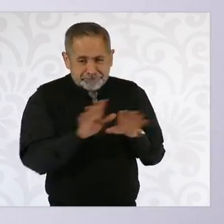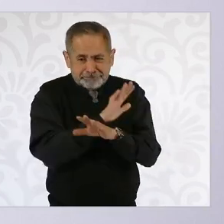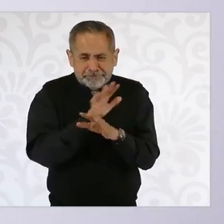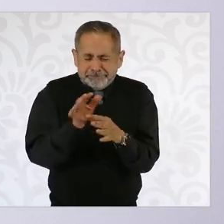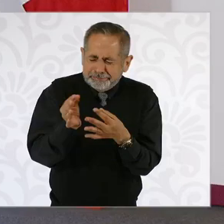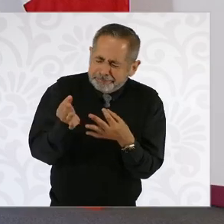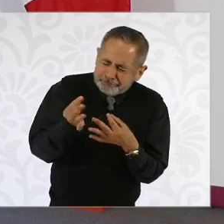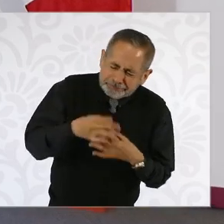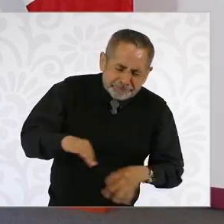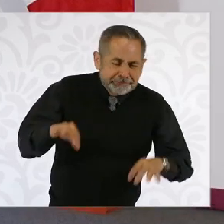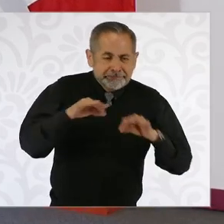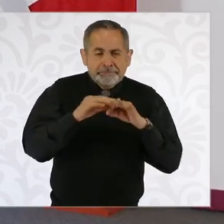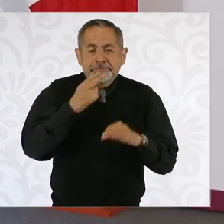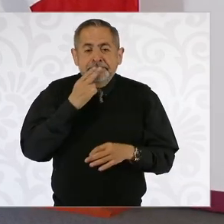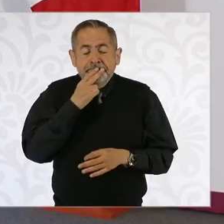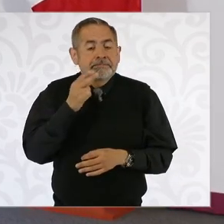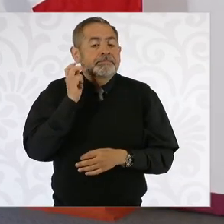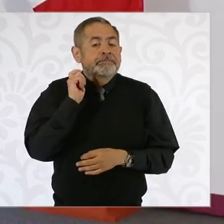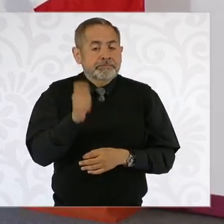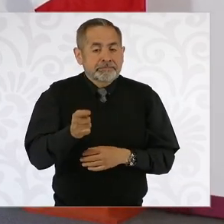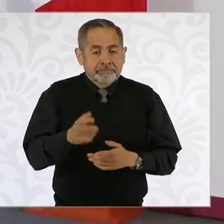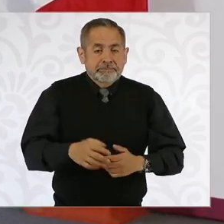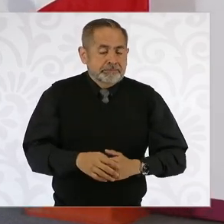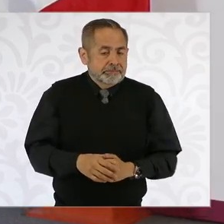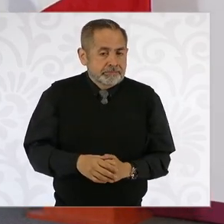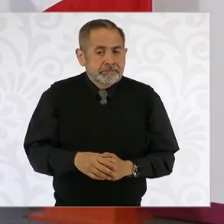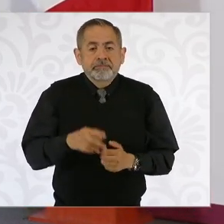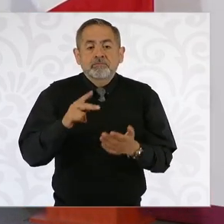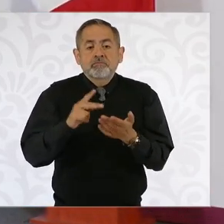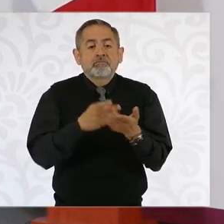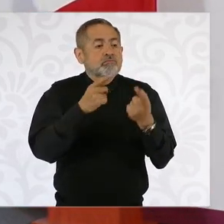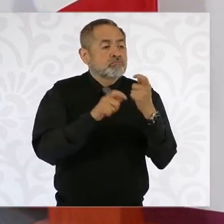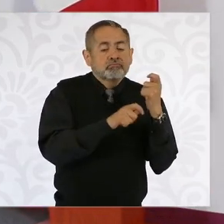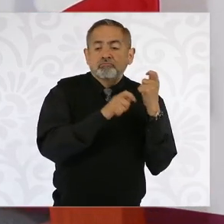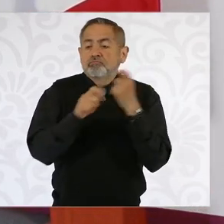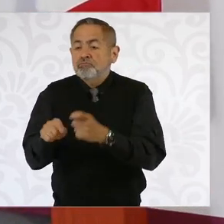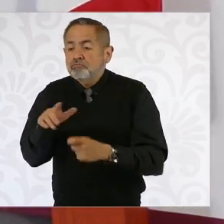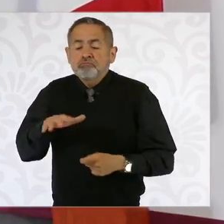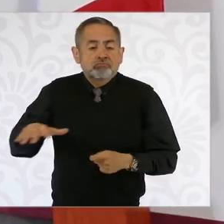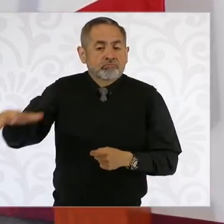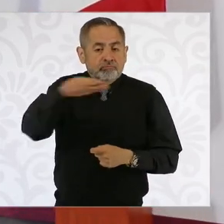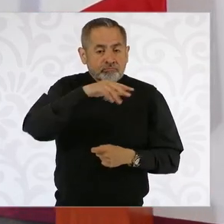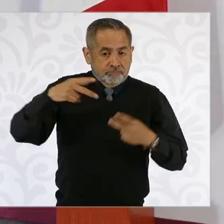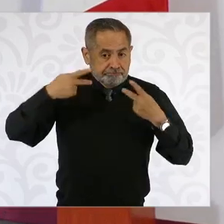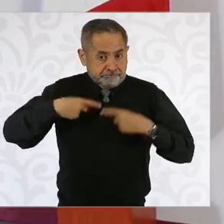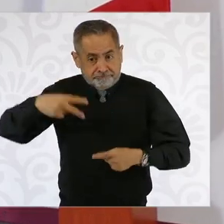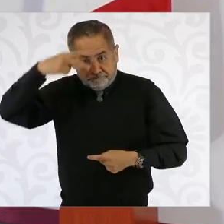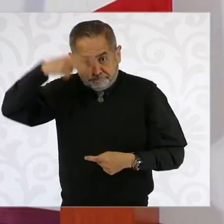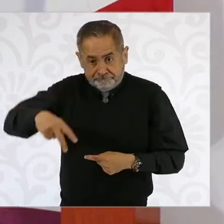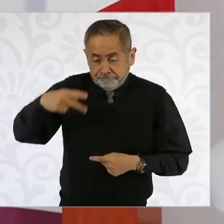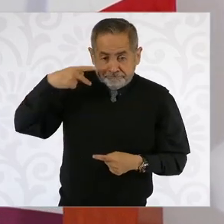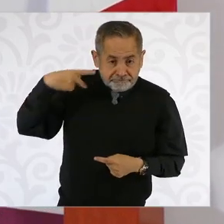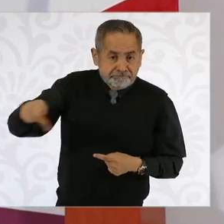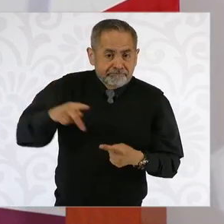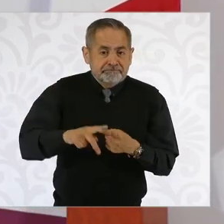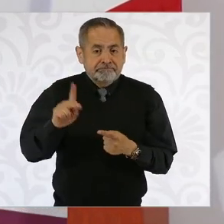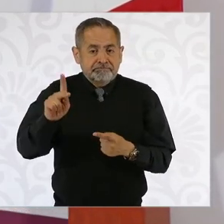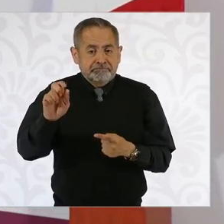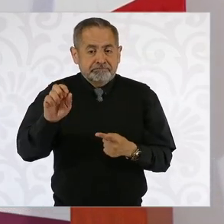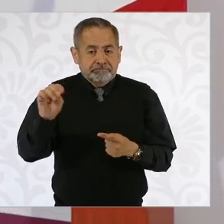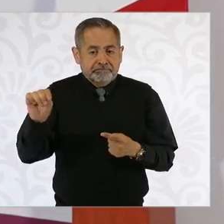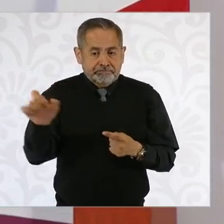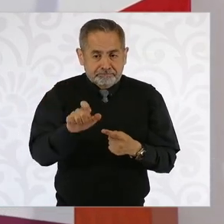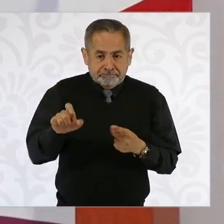importante, es regresarle al pueblo de México a Pemex y a Comisión Federal de